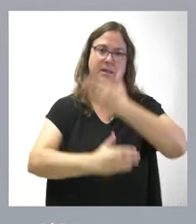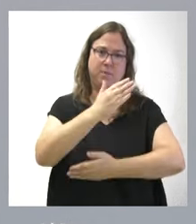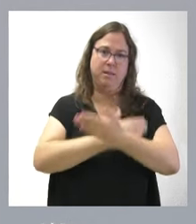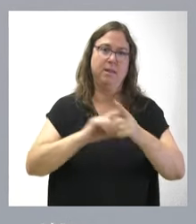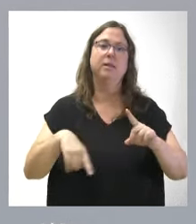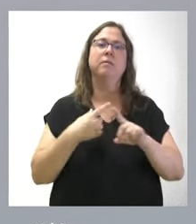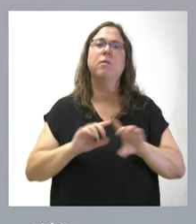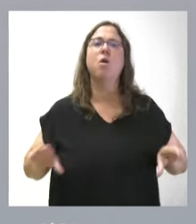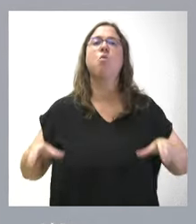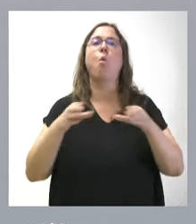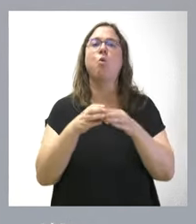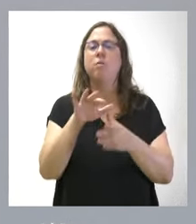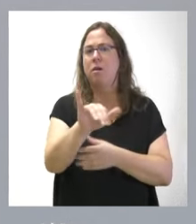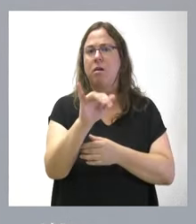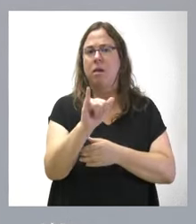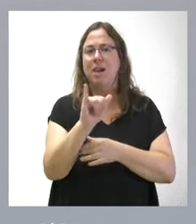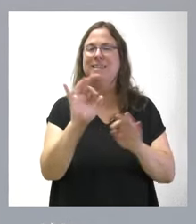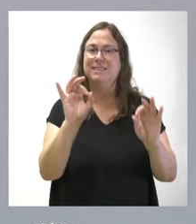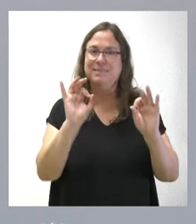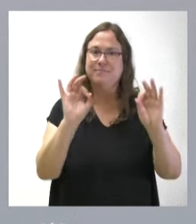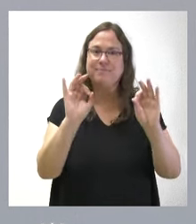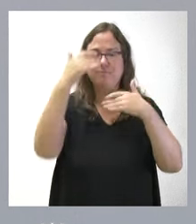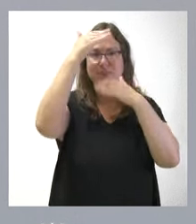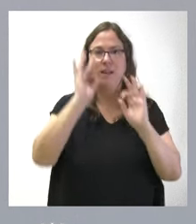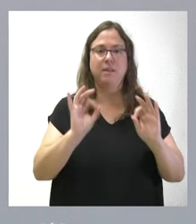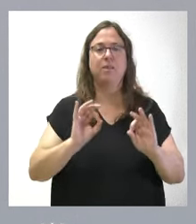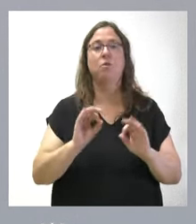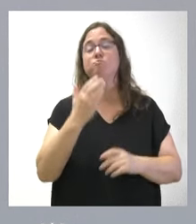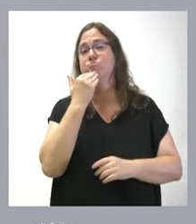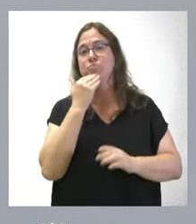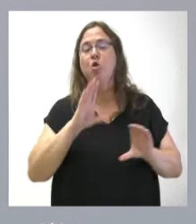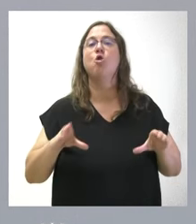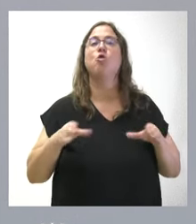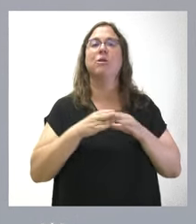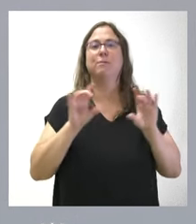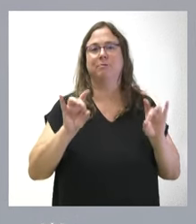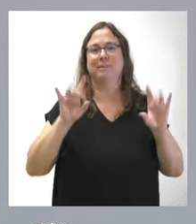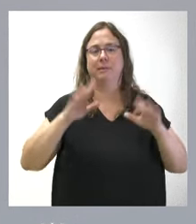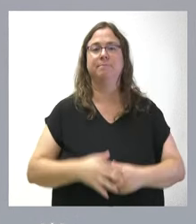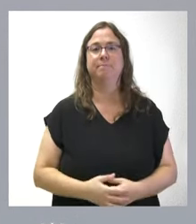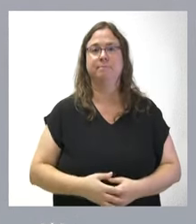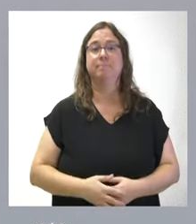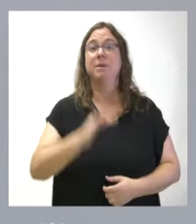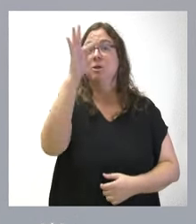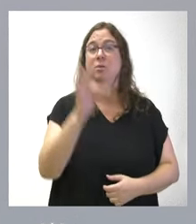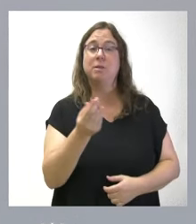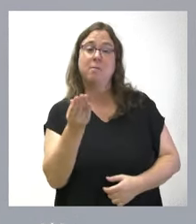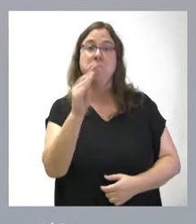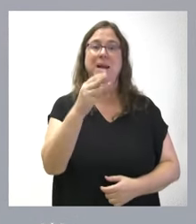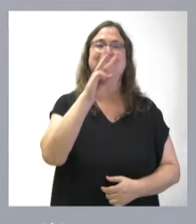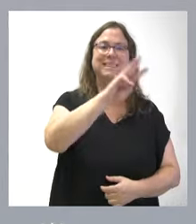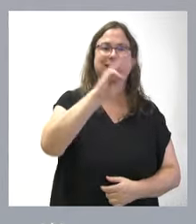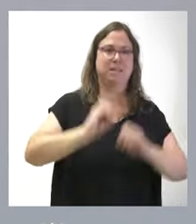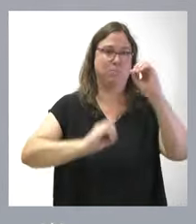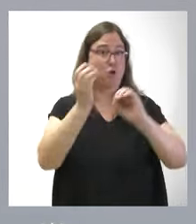y de los grupos que requieran una especial atención como colectivos vulnerables. El importe se ha incrementado un 33